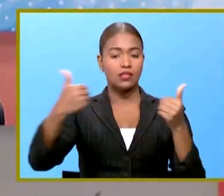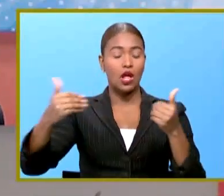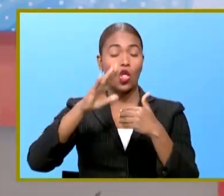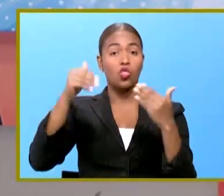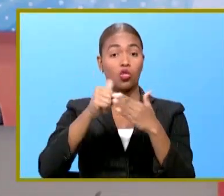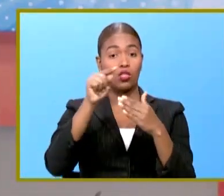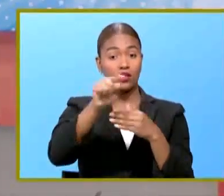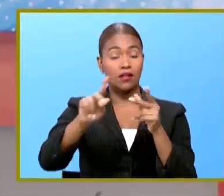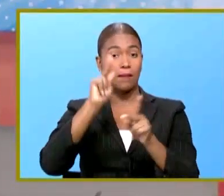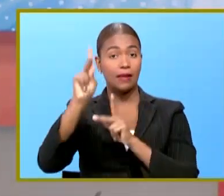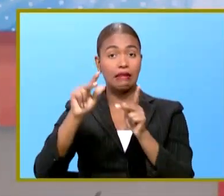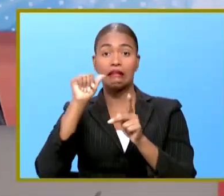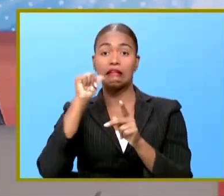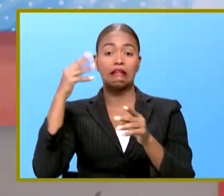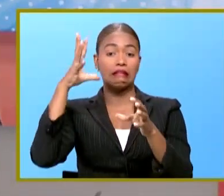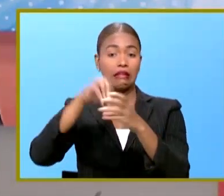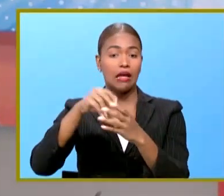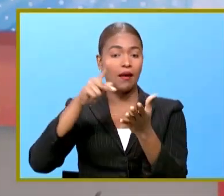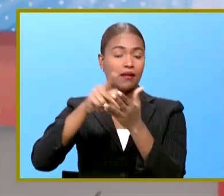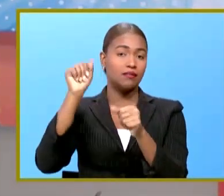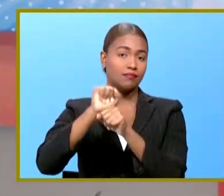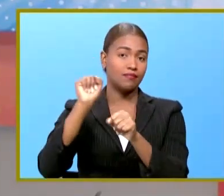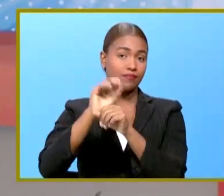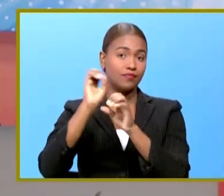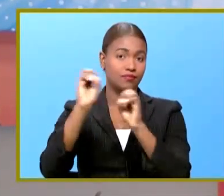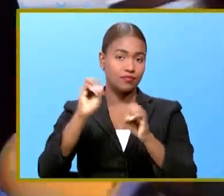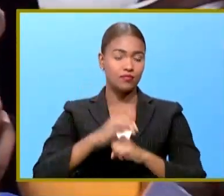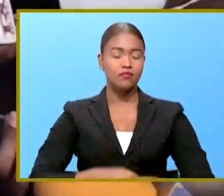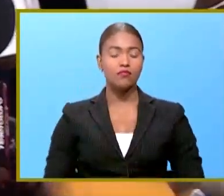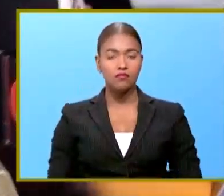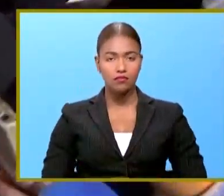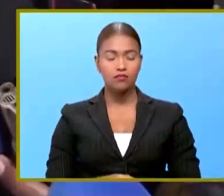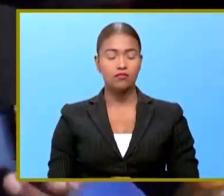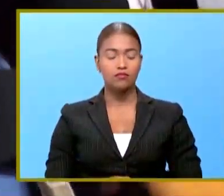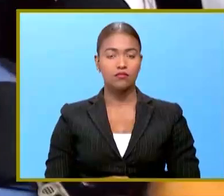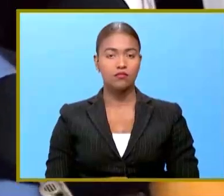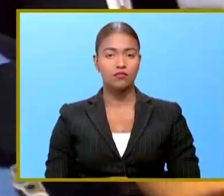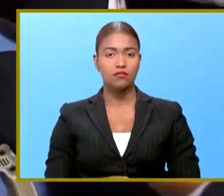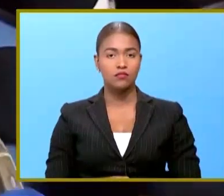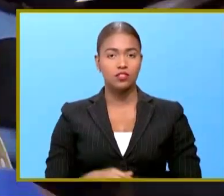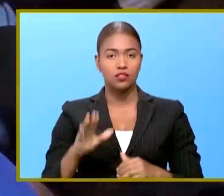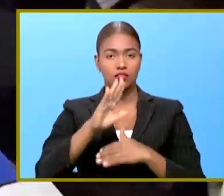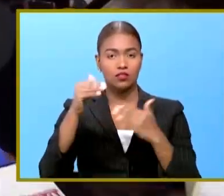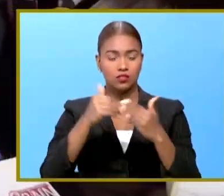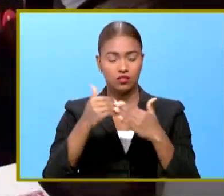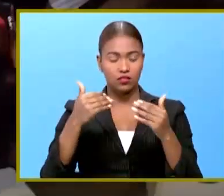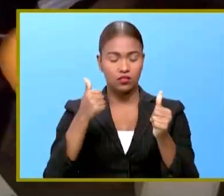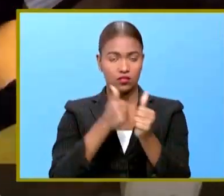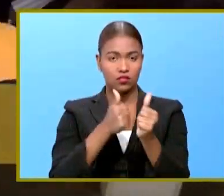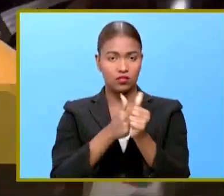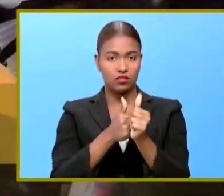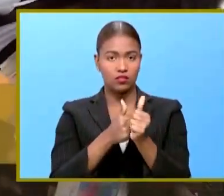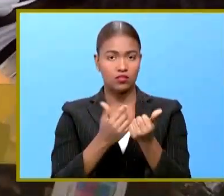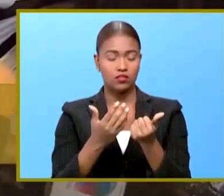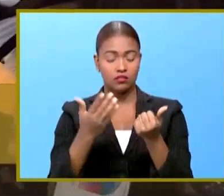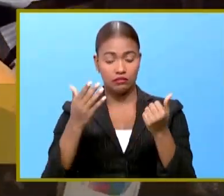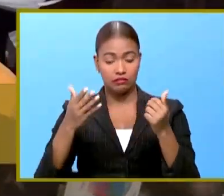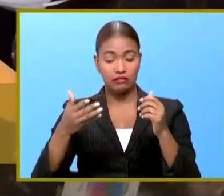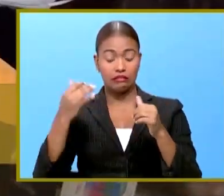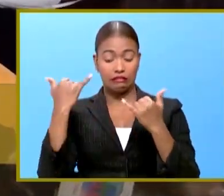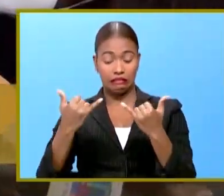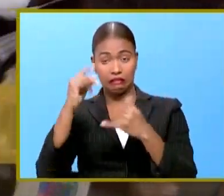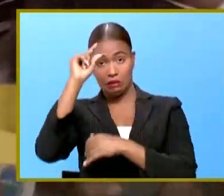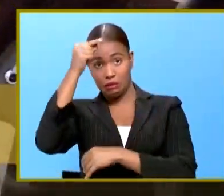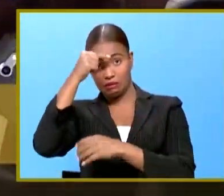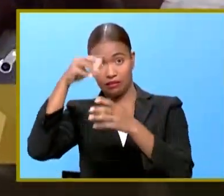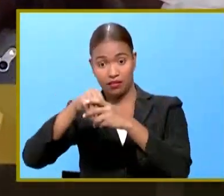todo aquel que no pueda justificar su trabajo todas las funciones irregulares en el estado